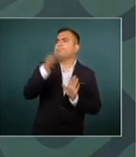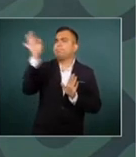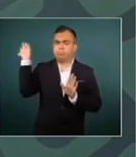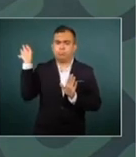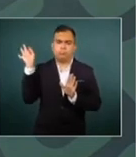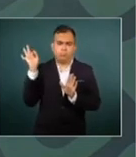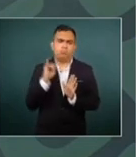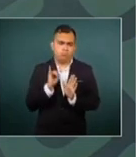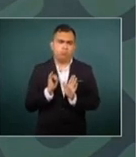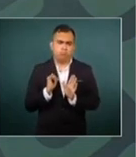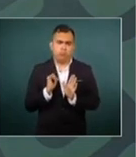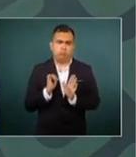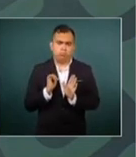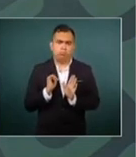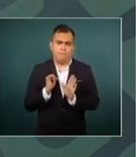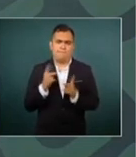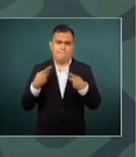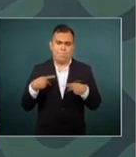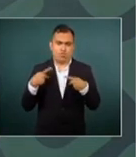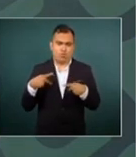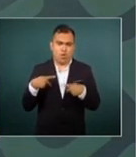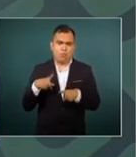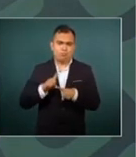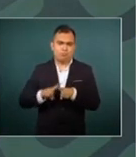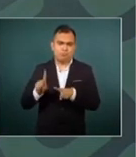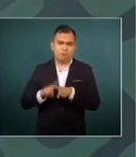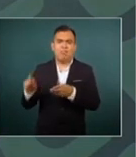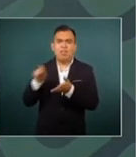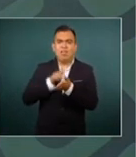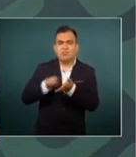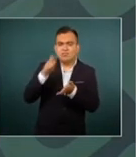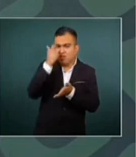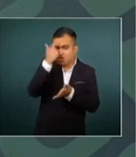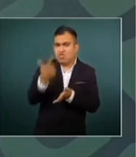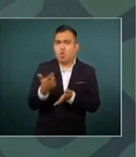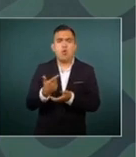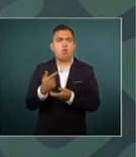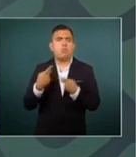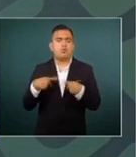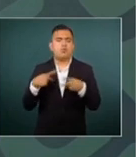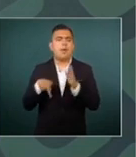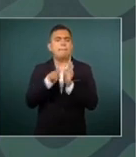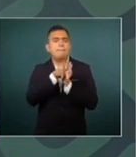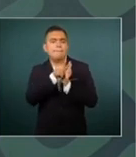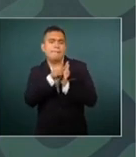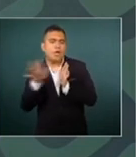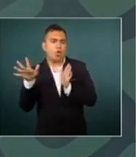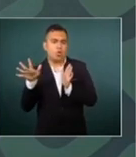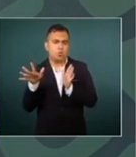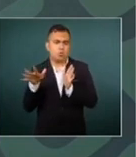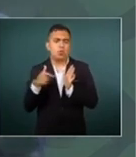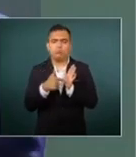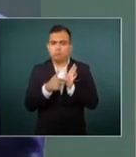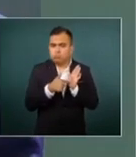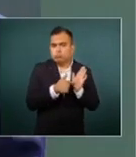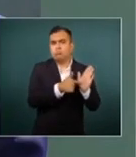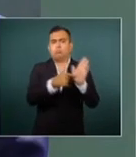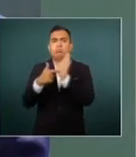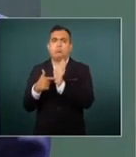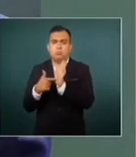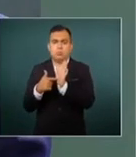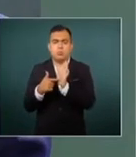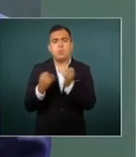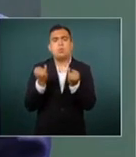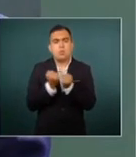de los escritores y periodistas y que también se diera a conocer mi respuesta